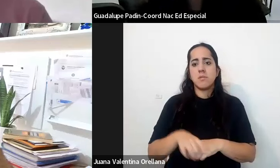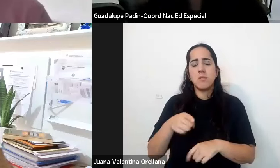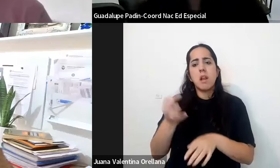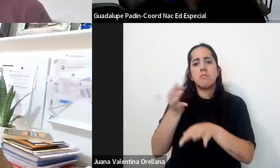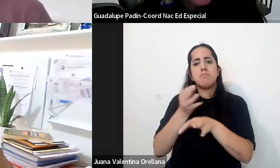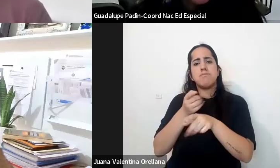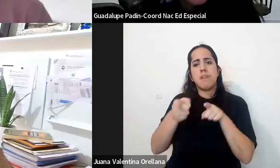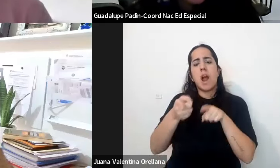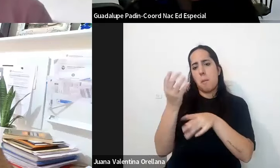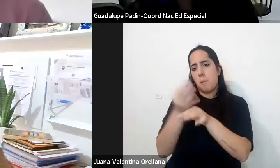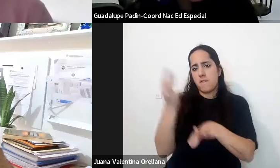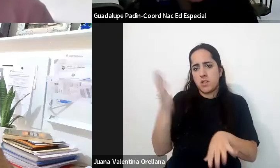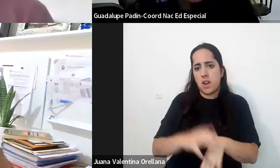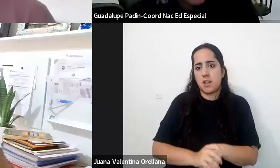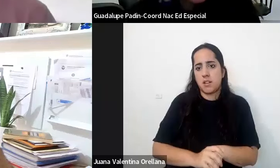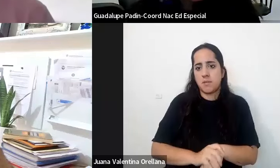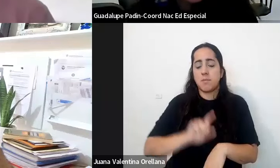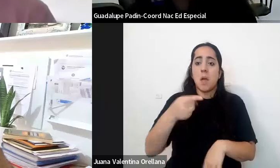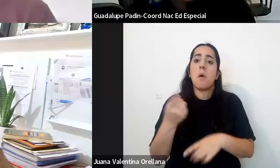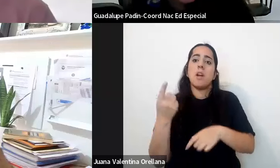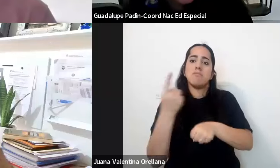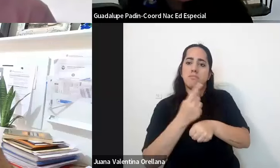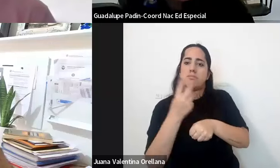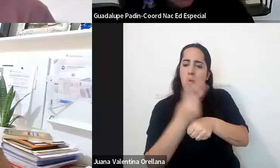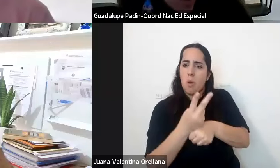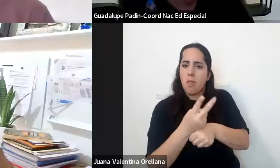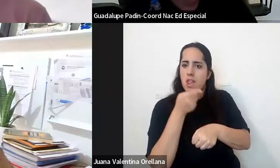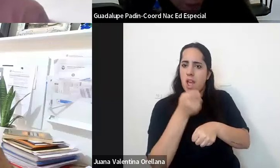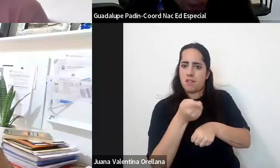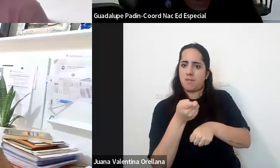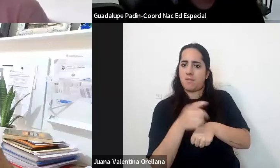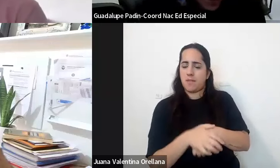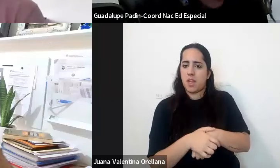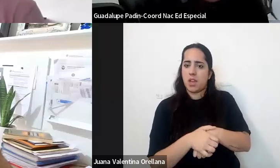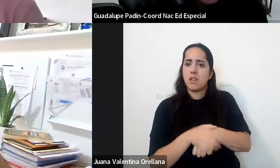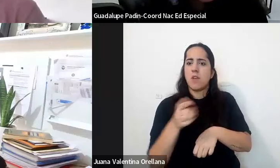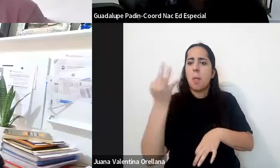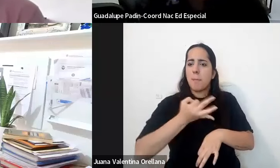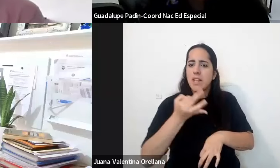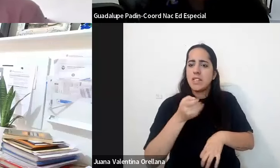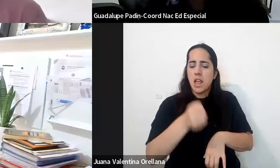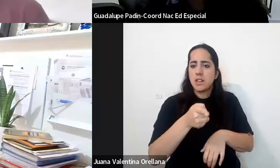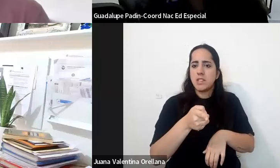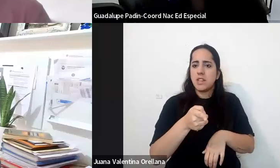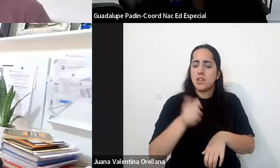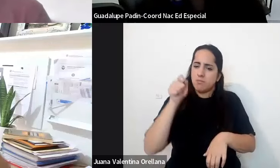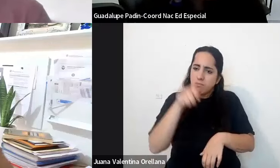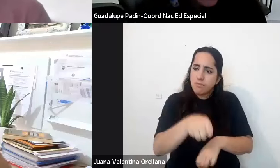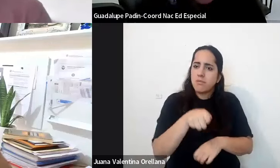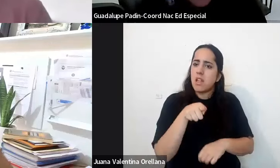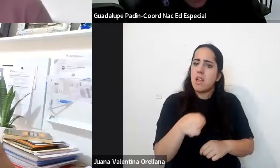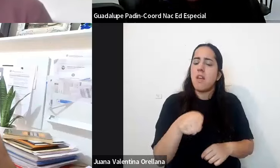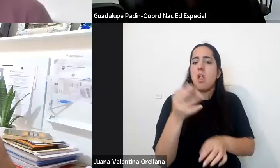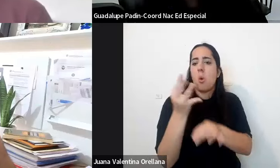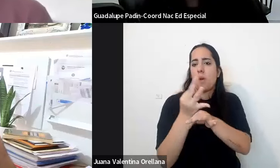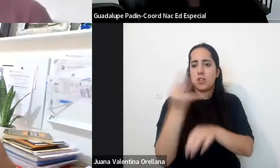y luego de elegir ese nivel educativo es que si se hace una especialización concreta en educación